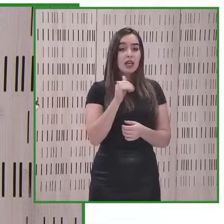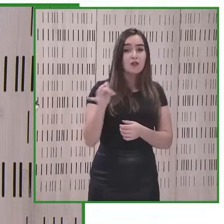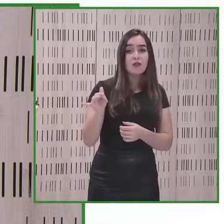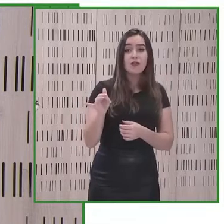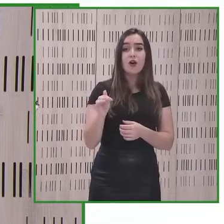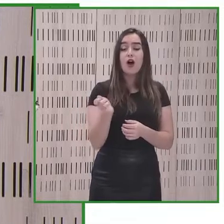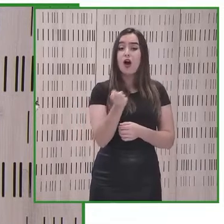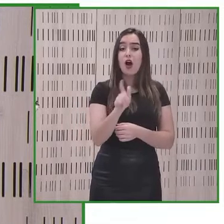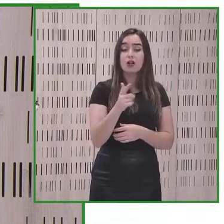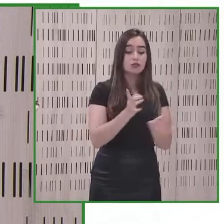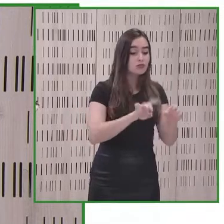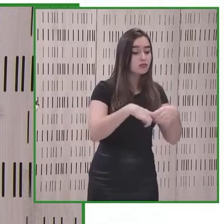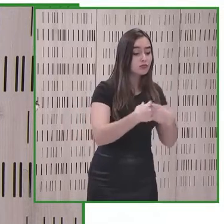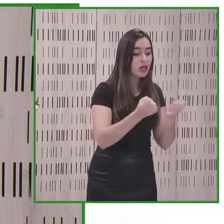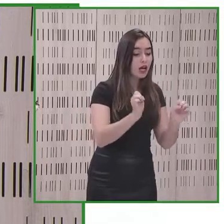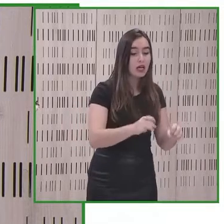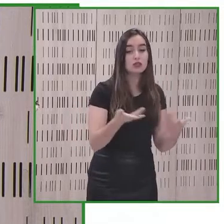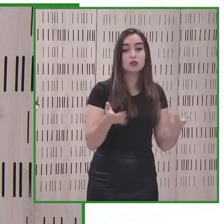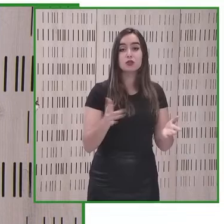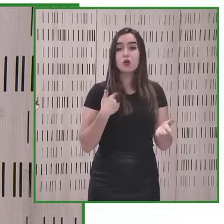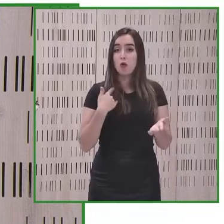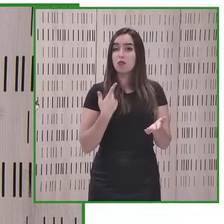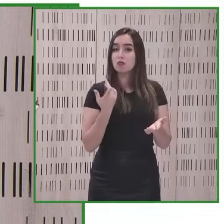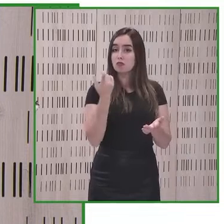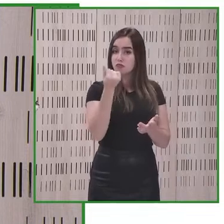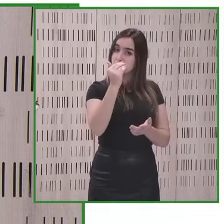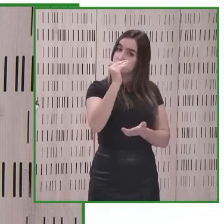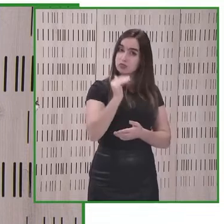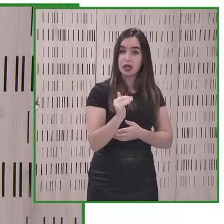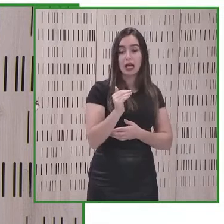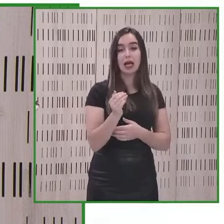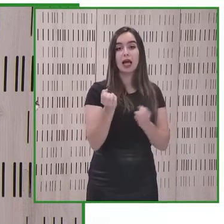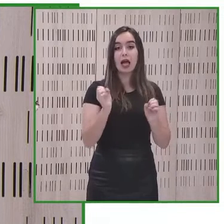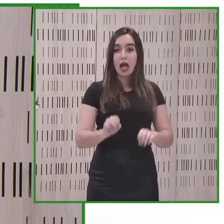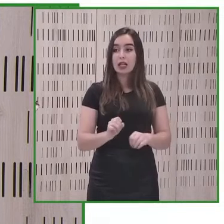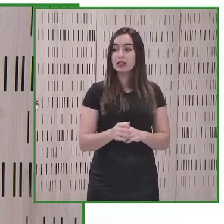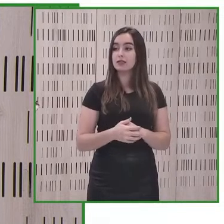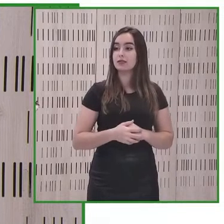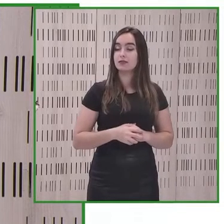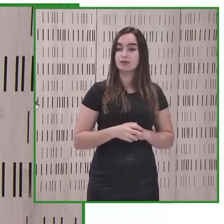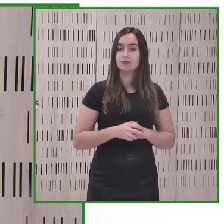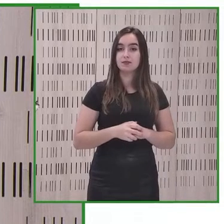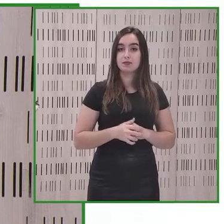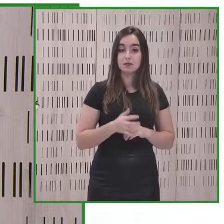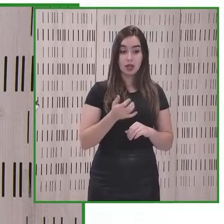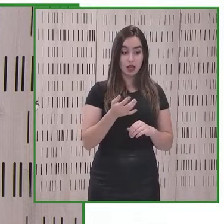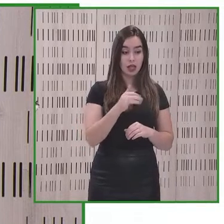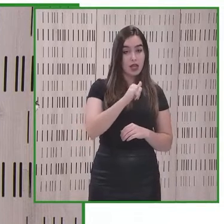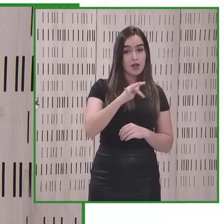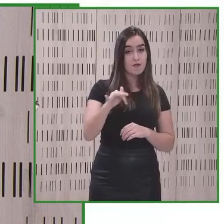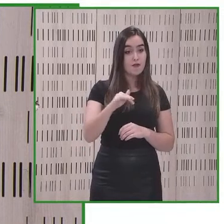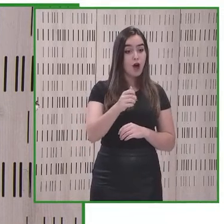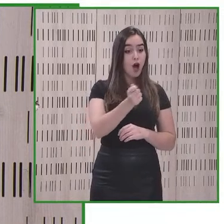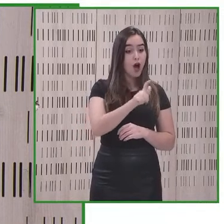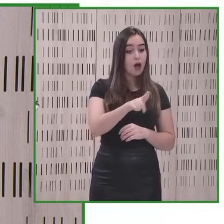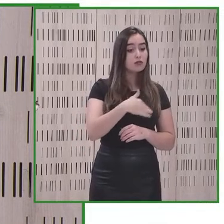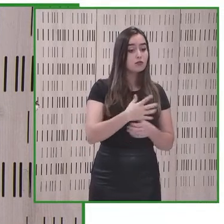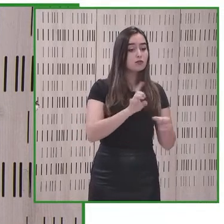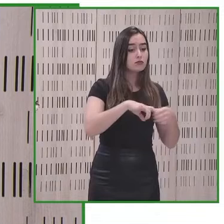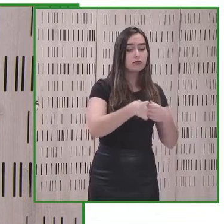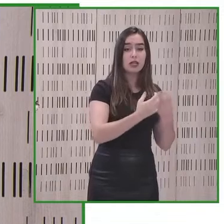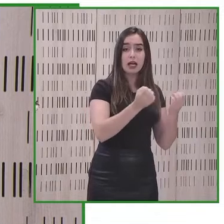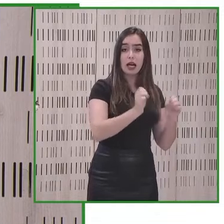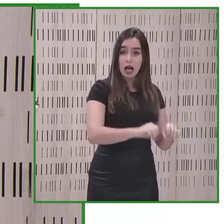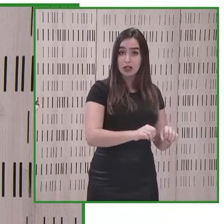si hay gente que mira y gente que hace la cosa se complica si todos podemos participar en la medida de nuestras posibilidades incluida una discapacidad pues